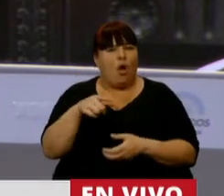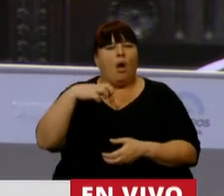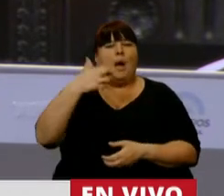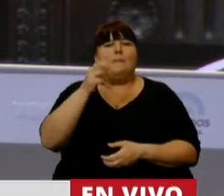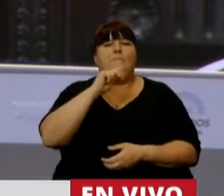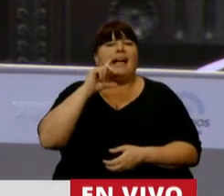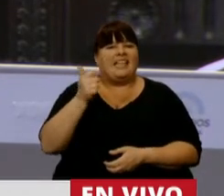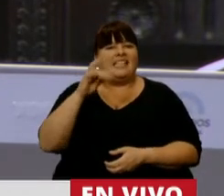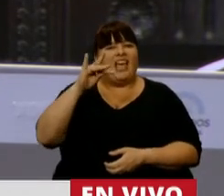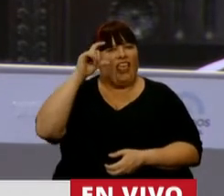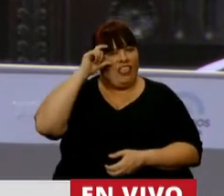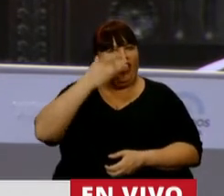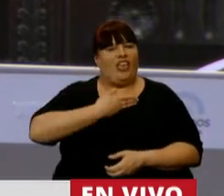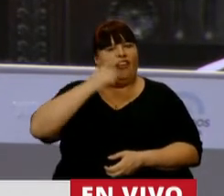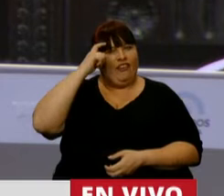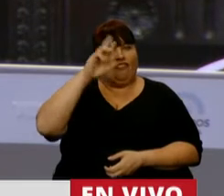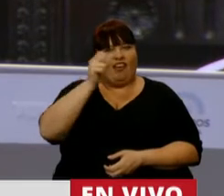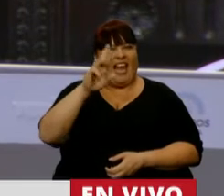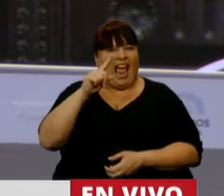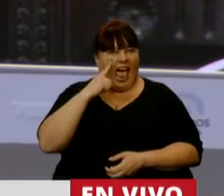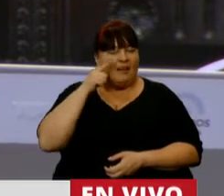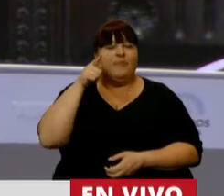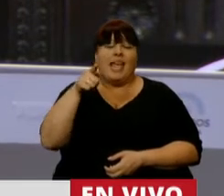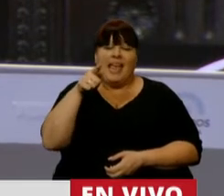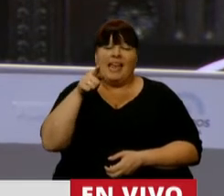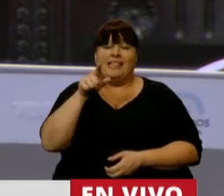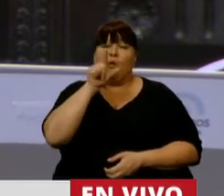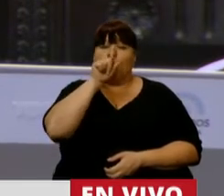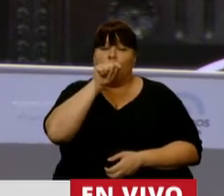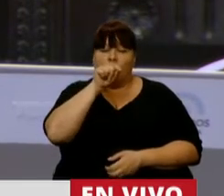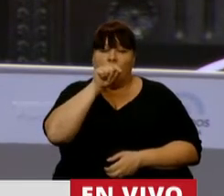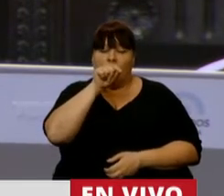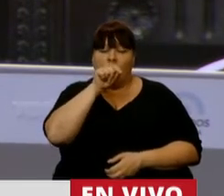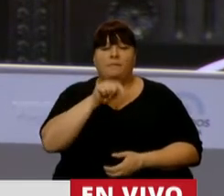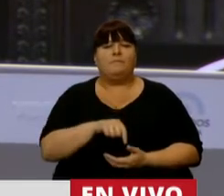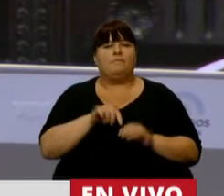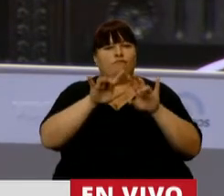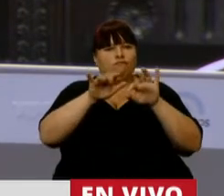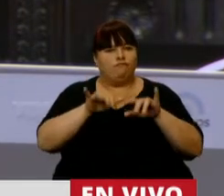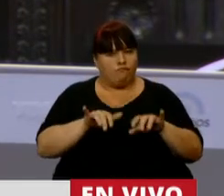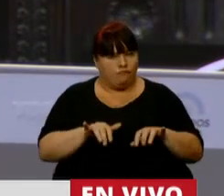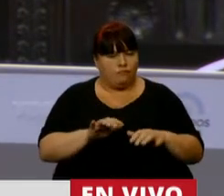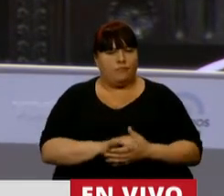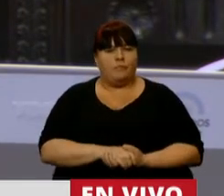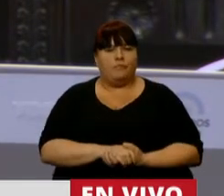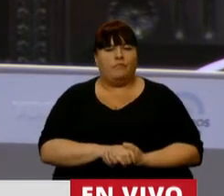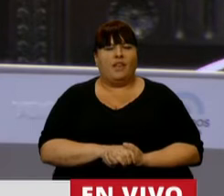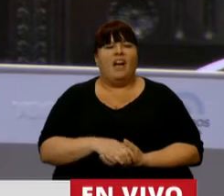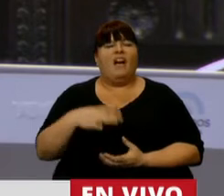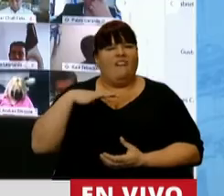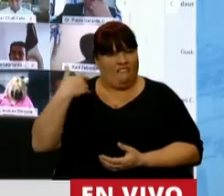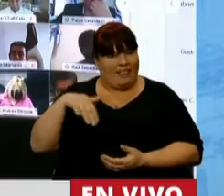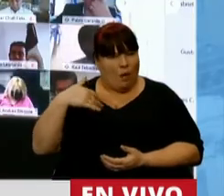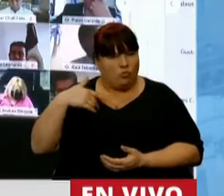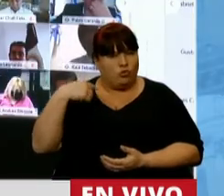Patricia de Ferrari. Ella en su cuenta de Twitter escribió, ¿falta mucho